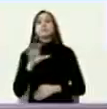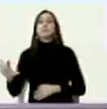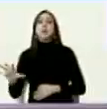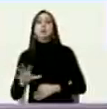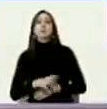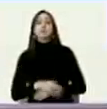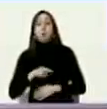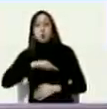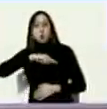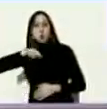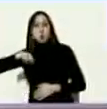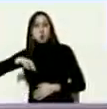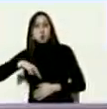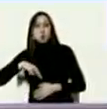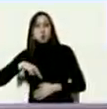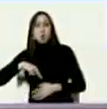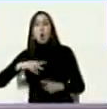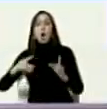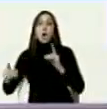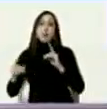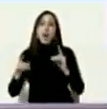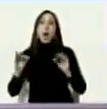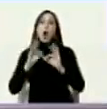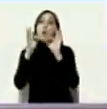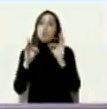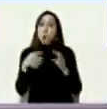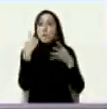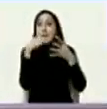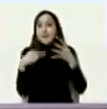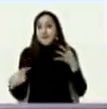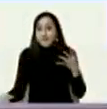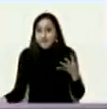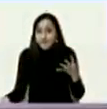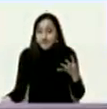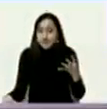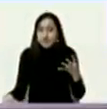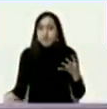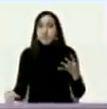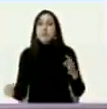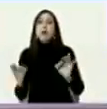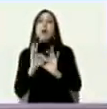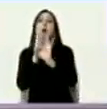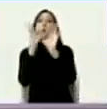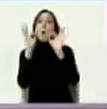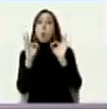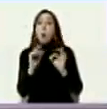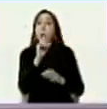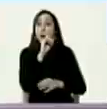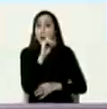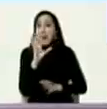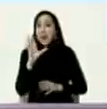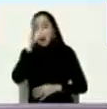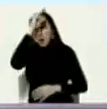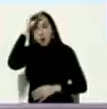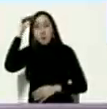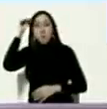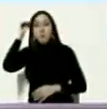tuvimos diálogo indirecto y diálogo de diversas modalidades con el gobierno de Donald Trump